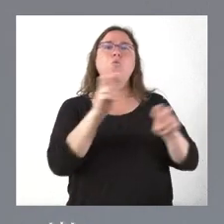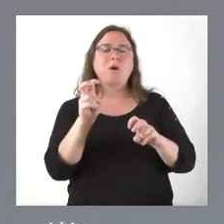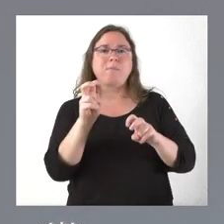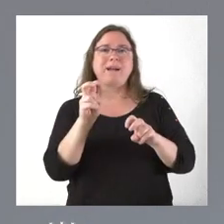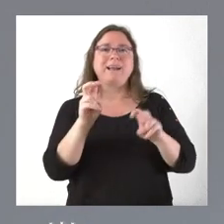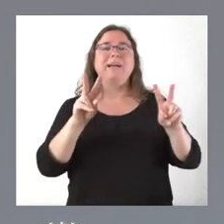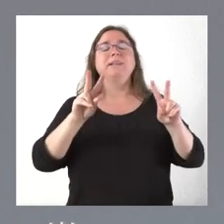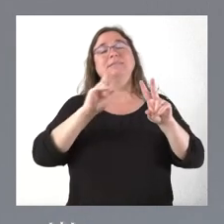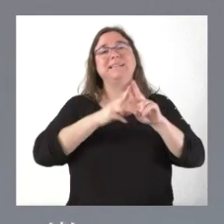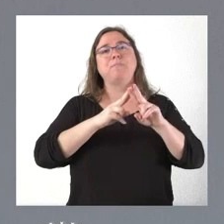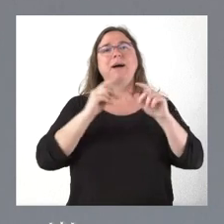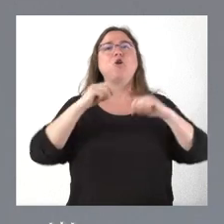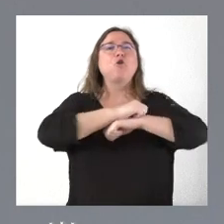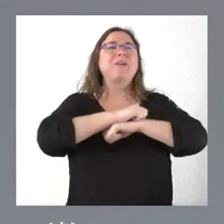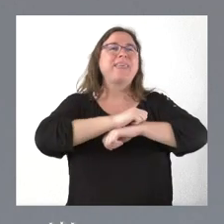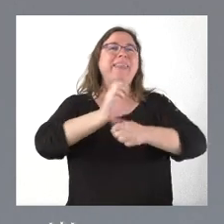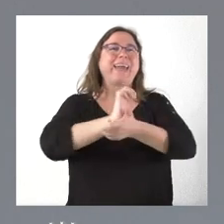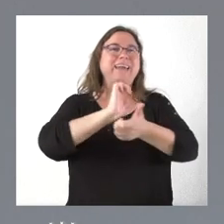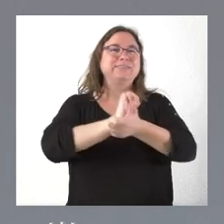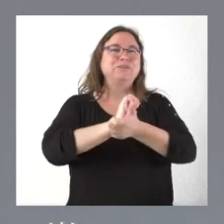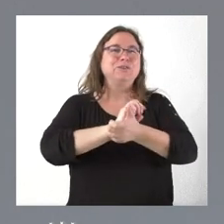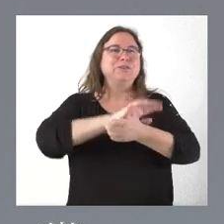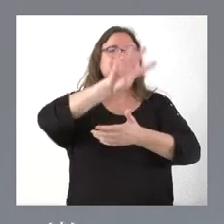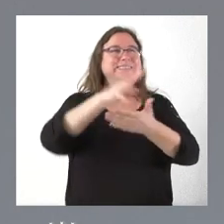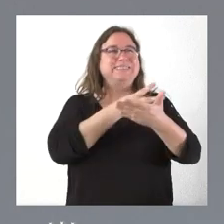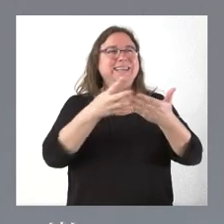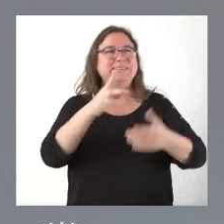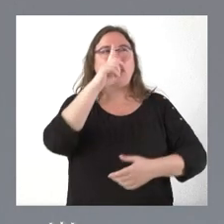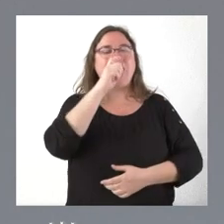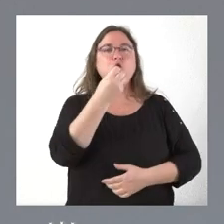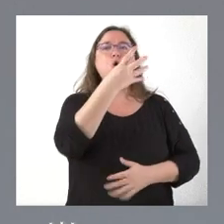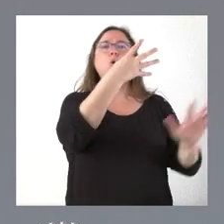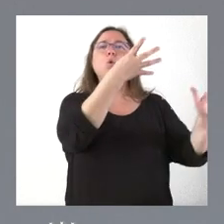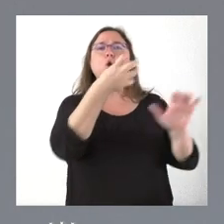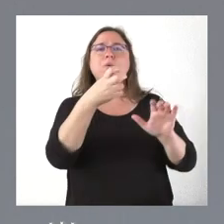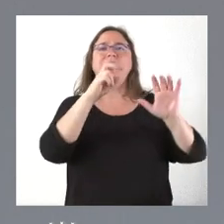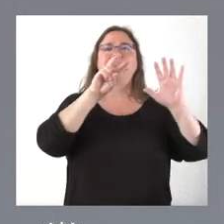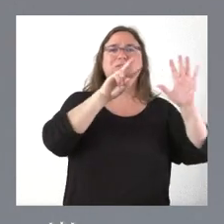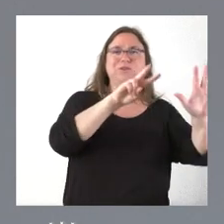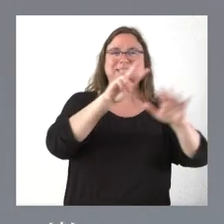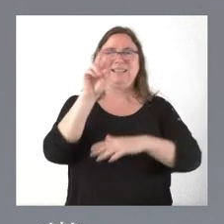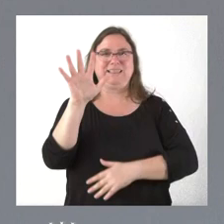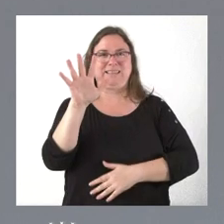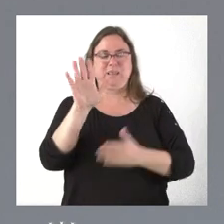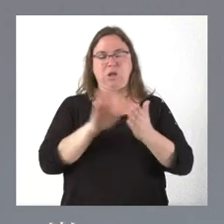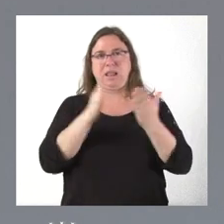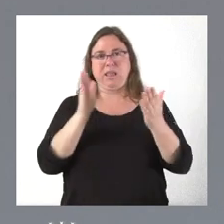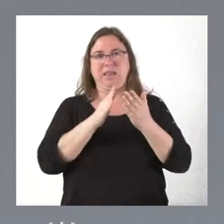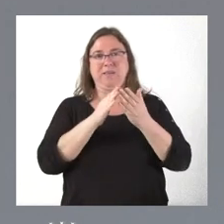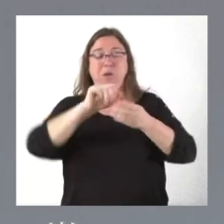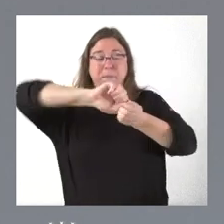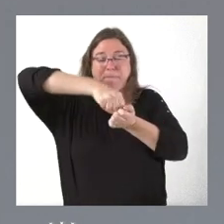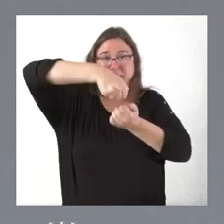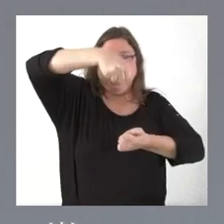que sabe usted que es un texto fundamental, es del año 975, está al dorso de un pergamino